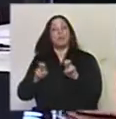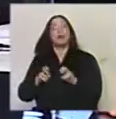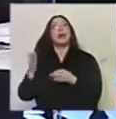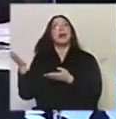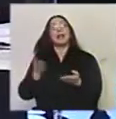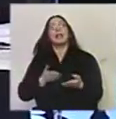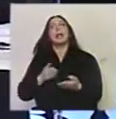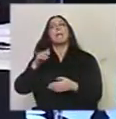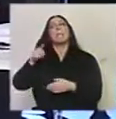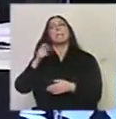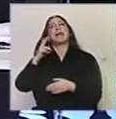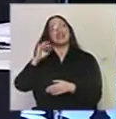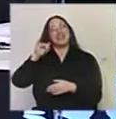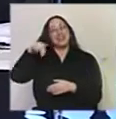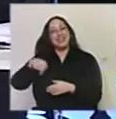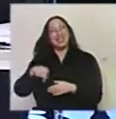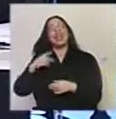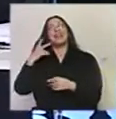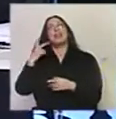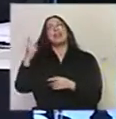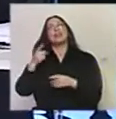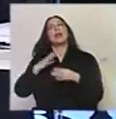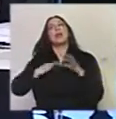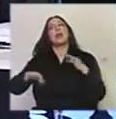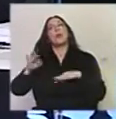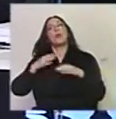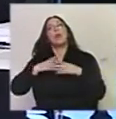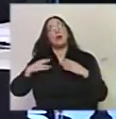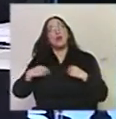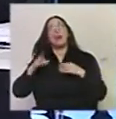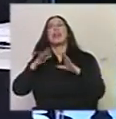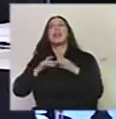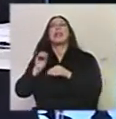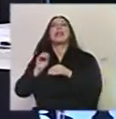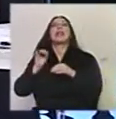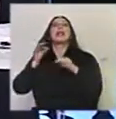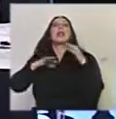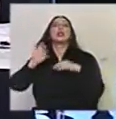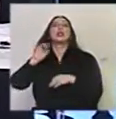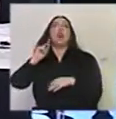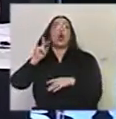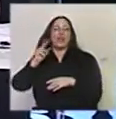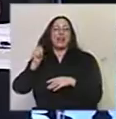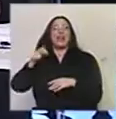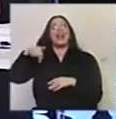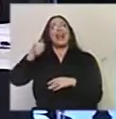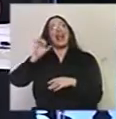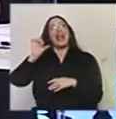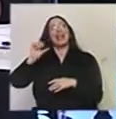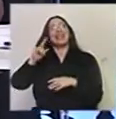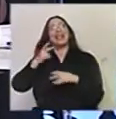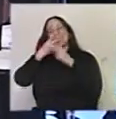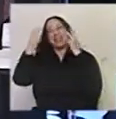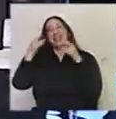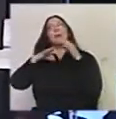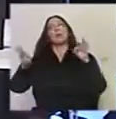Martín Intamuzú, que es director general de Escuelas de Formación Artística del Sodre y coreógrafo, y Diego Nácer, director general artístico y